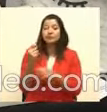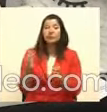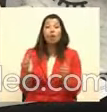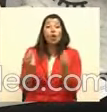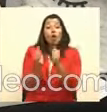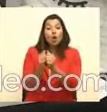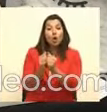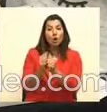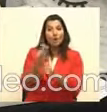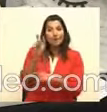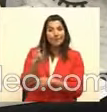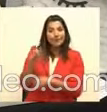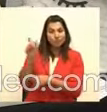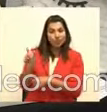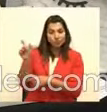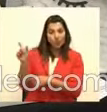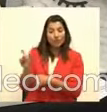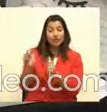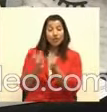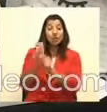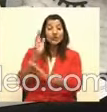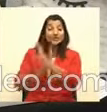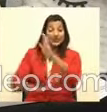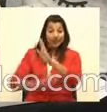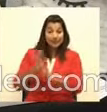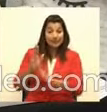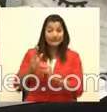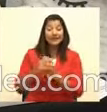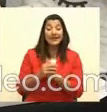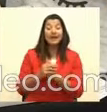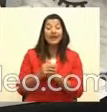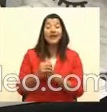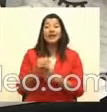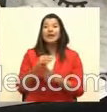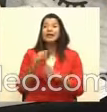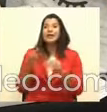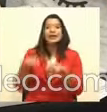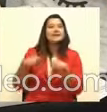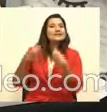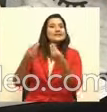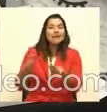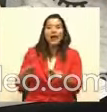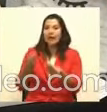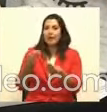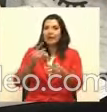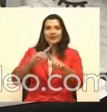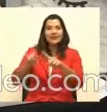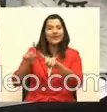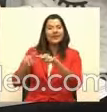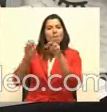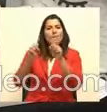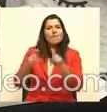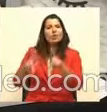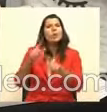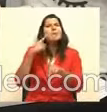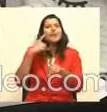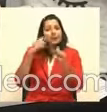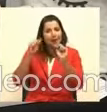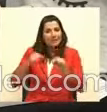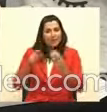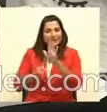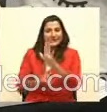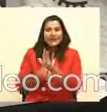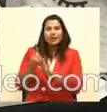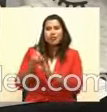población, con sus personas con discapacidad, donde les está abriendo todas estas oportunidades para que puedan desarrollarse